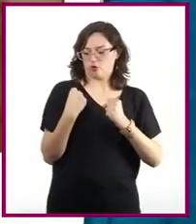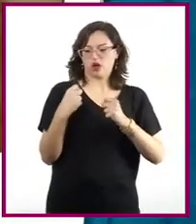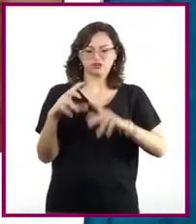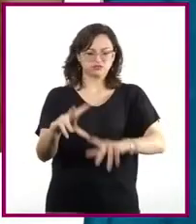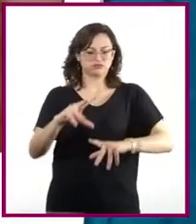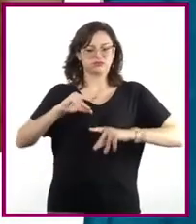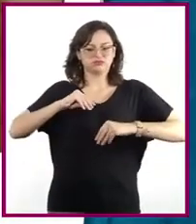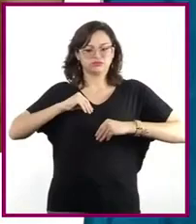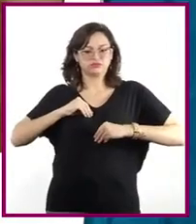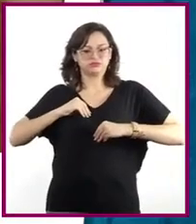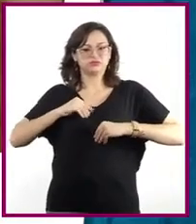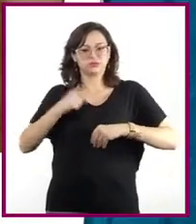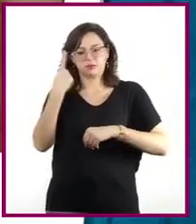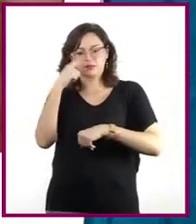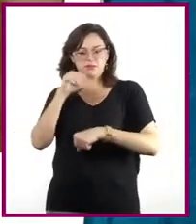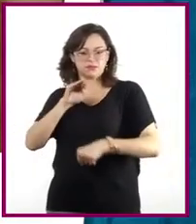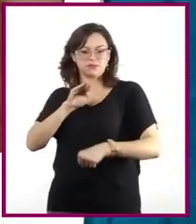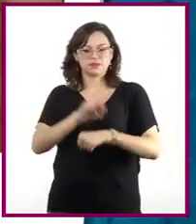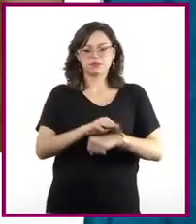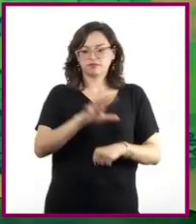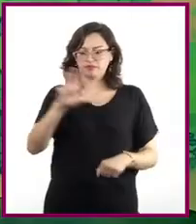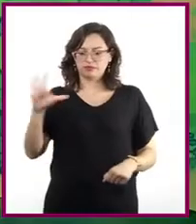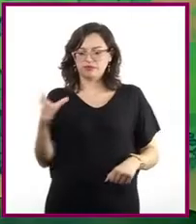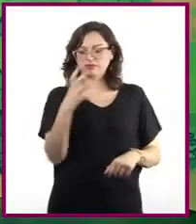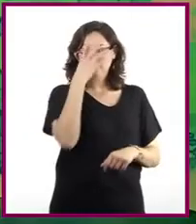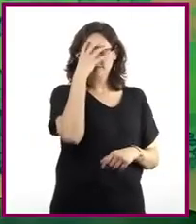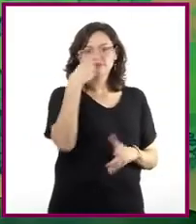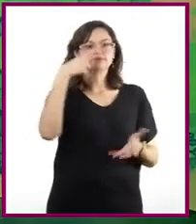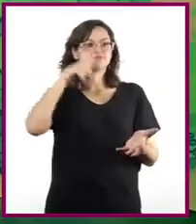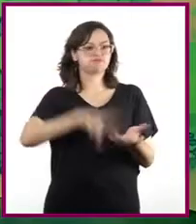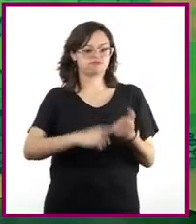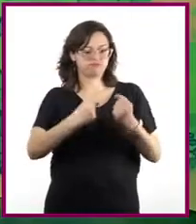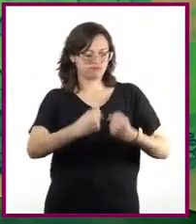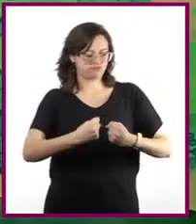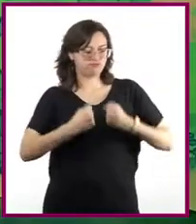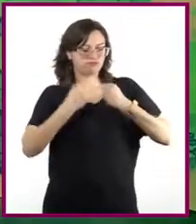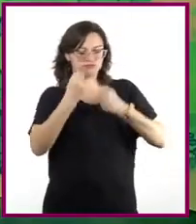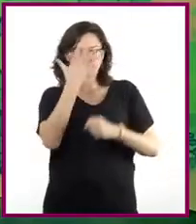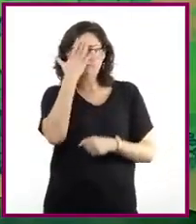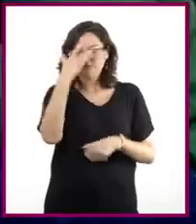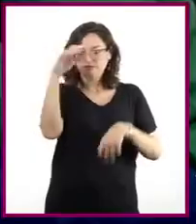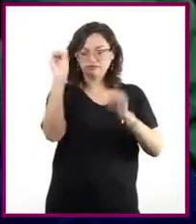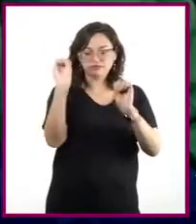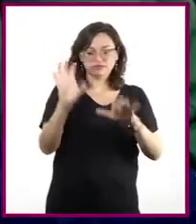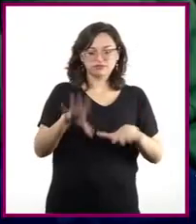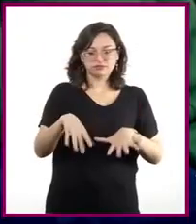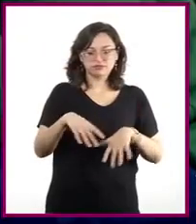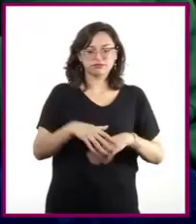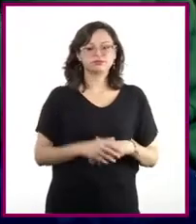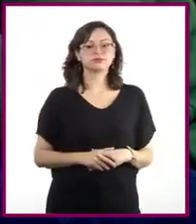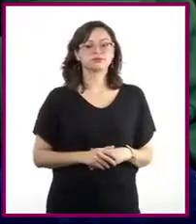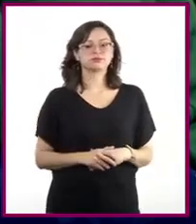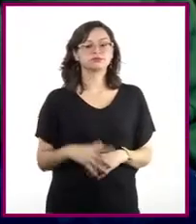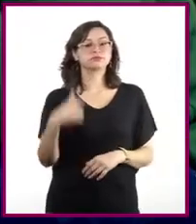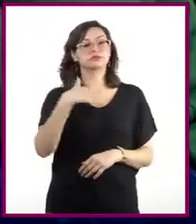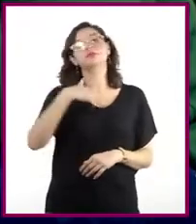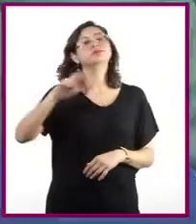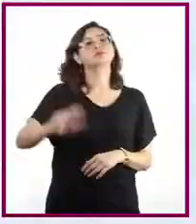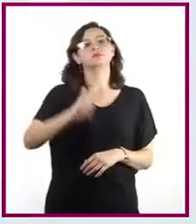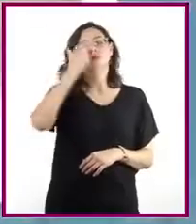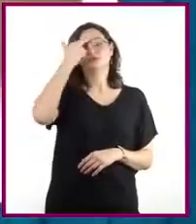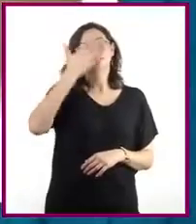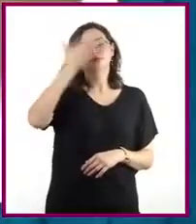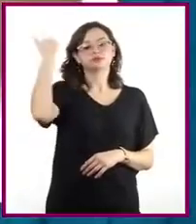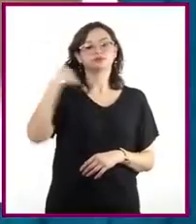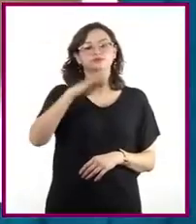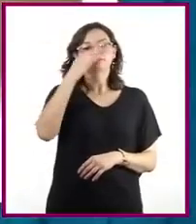jaguares. Como si cada máscara tuviera su propio poder y su propia magia. A mí me recordó cuando fui a las